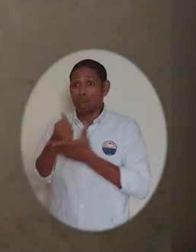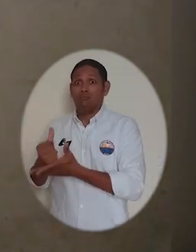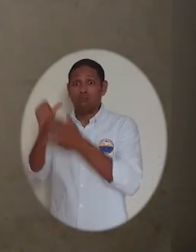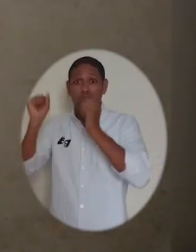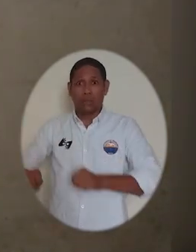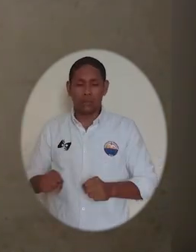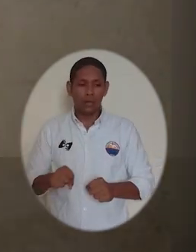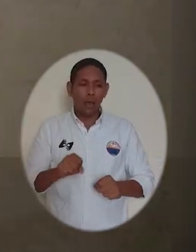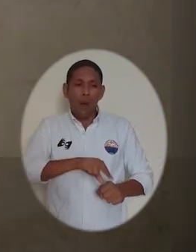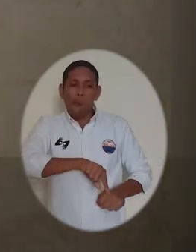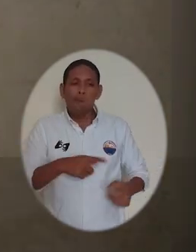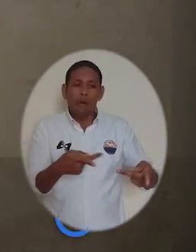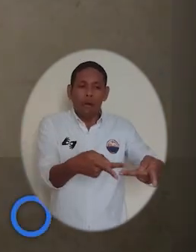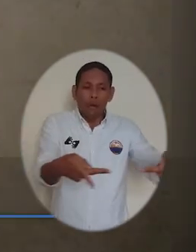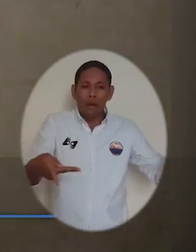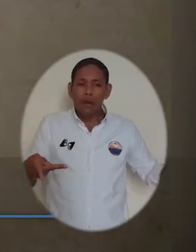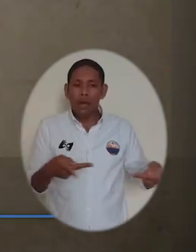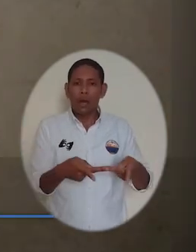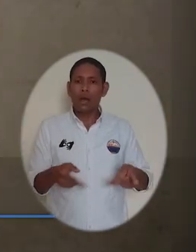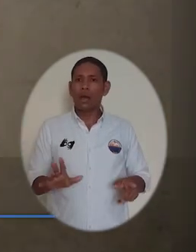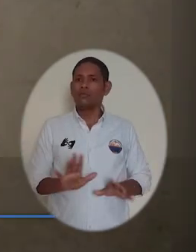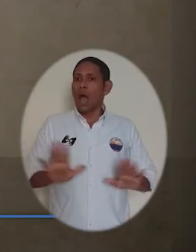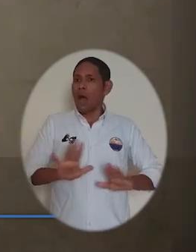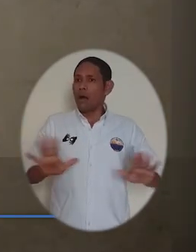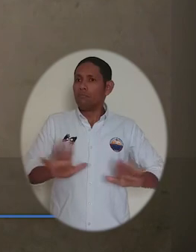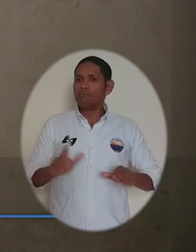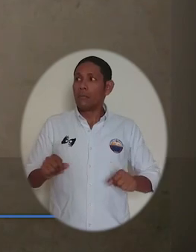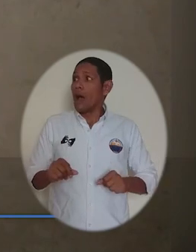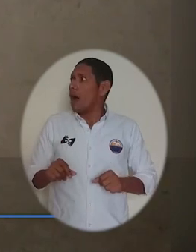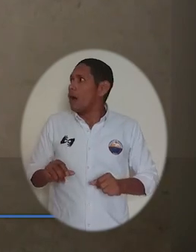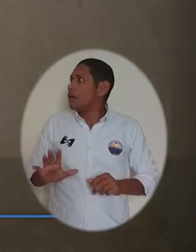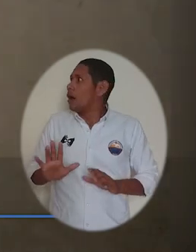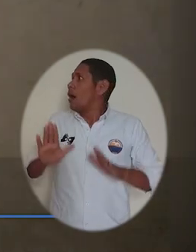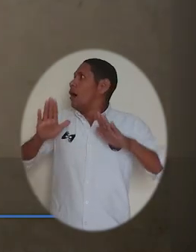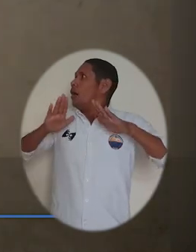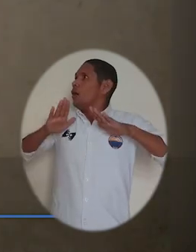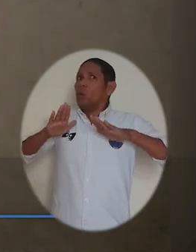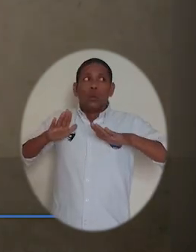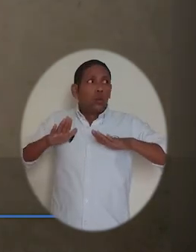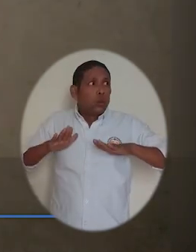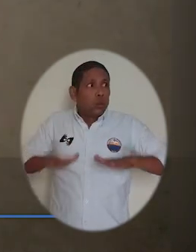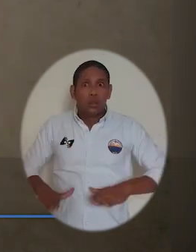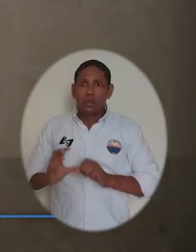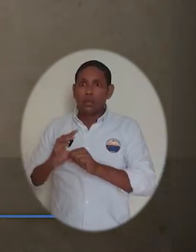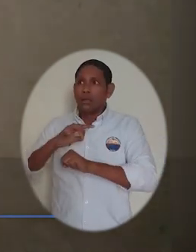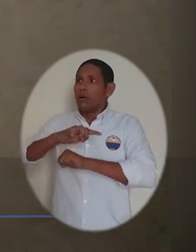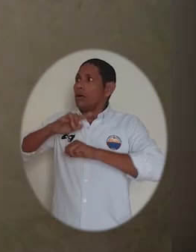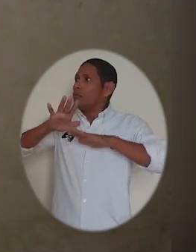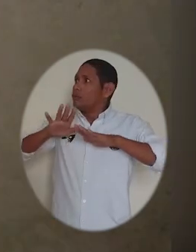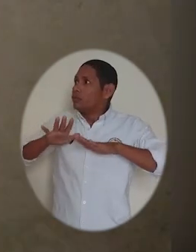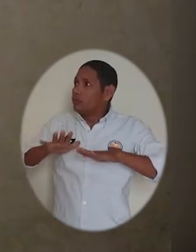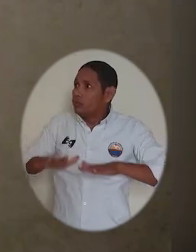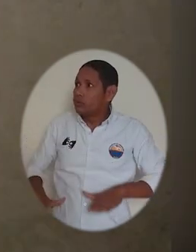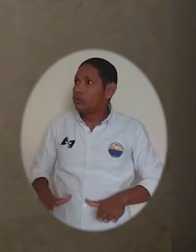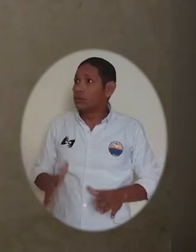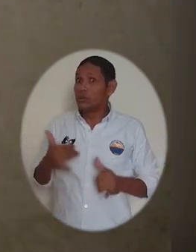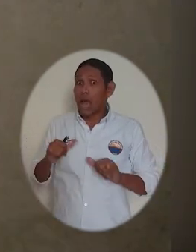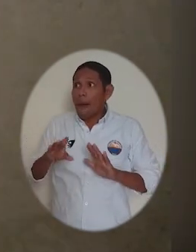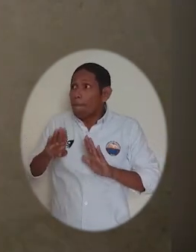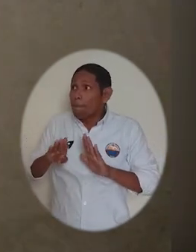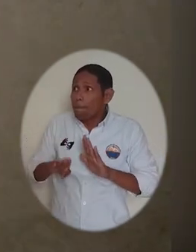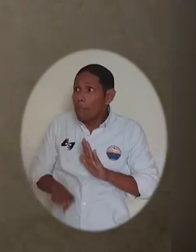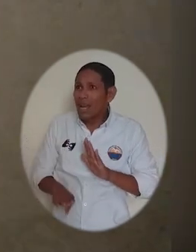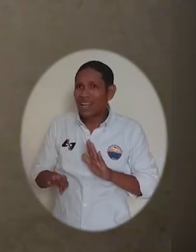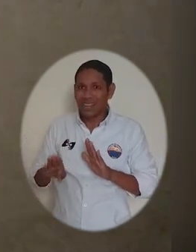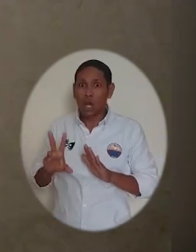Magdalena. Sin embargo, este laboratorio no sólo va a servir para esto, después de que suceda o pase todo este